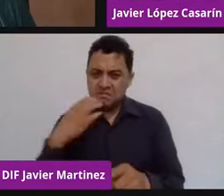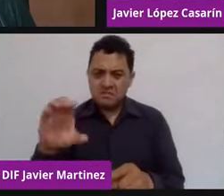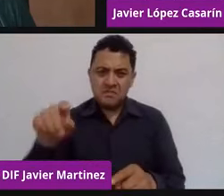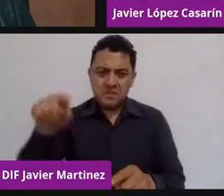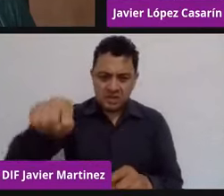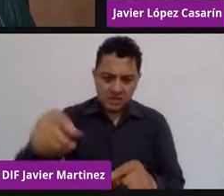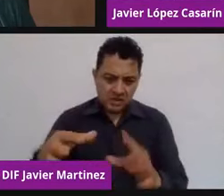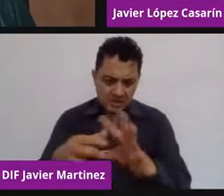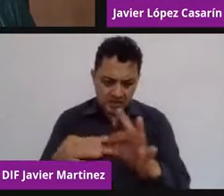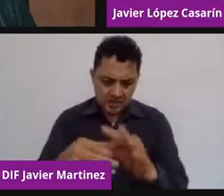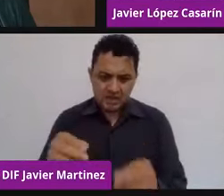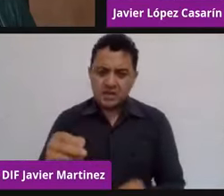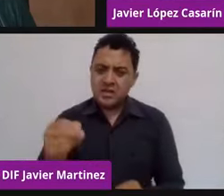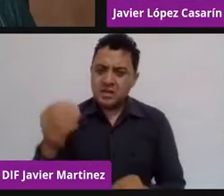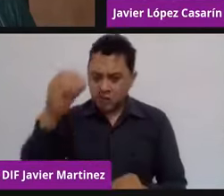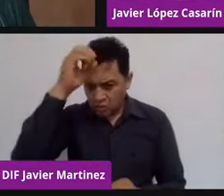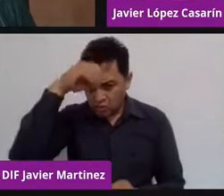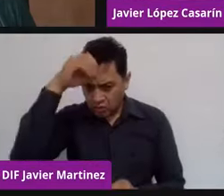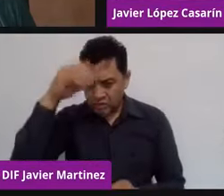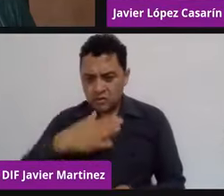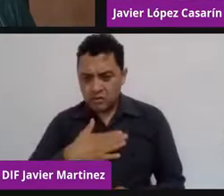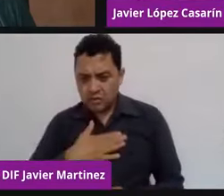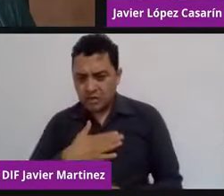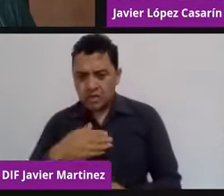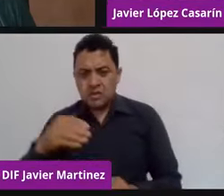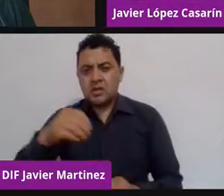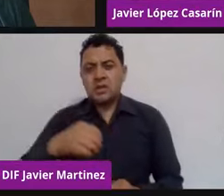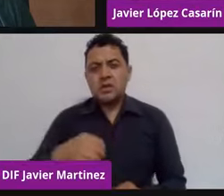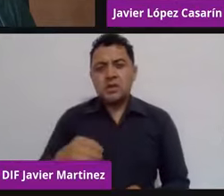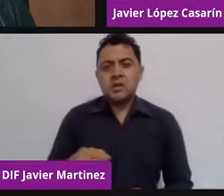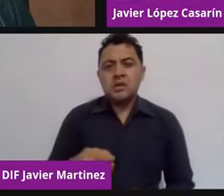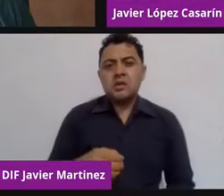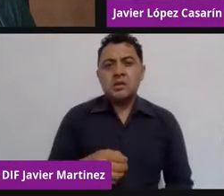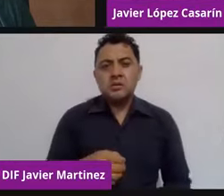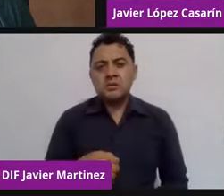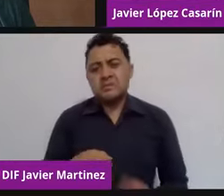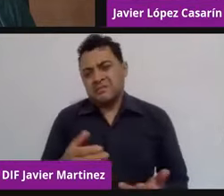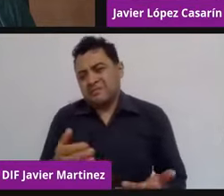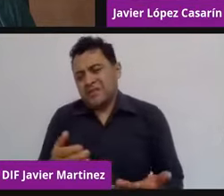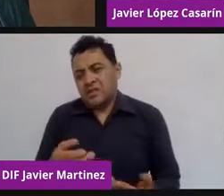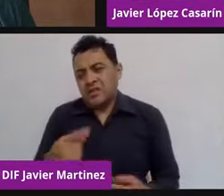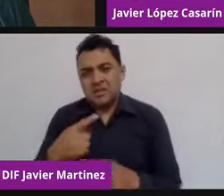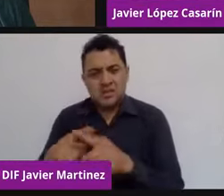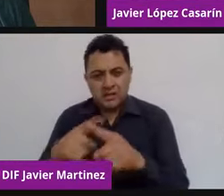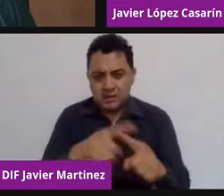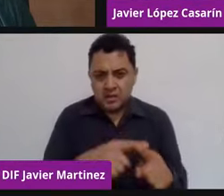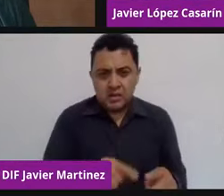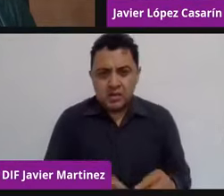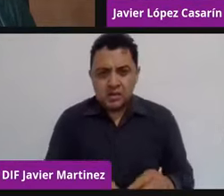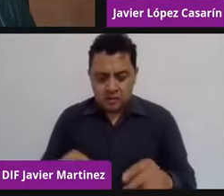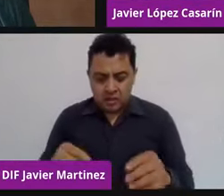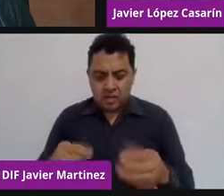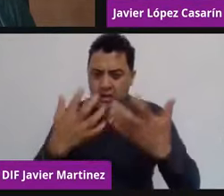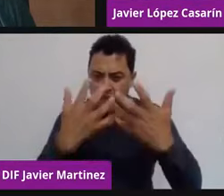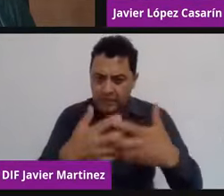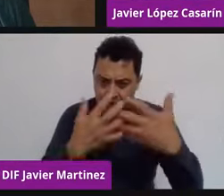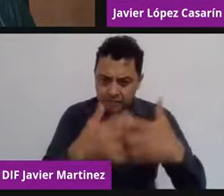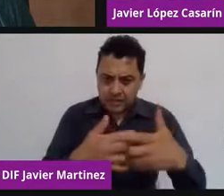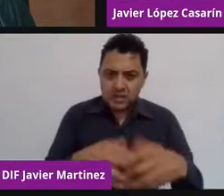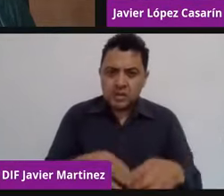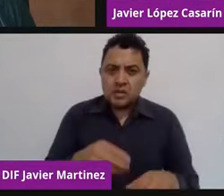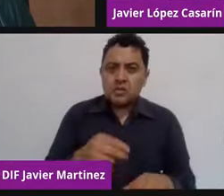es por el contrario, qué bueno que está sucediendo, porque es lo que todo mundo busca, cómo le hacemos para elevar la calidad de los servicios o